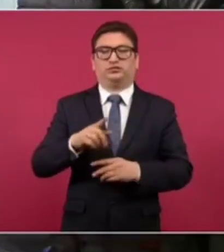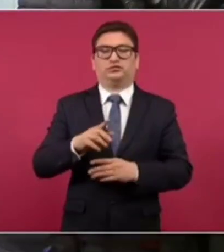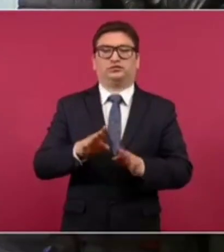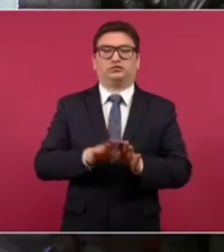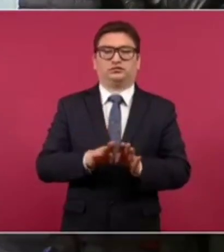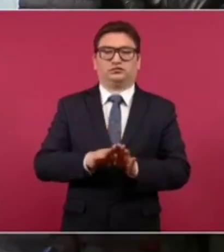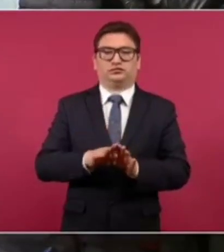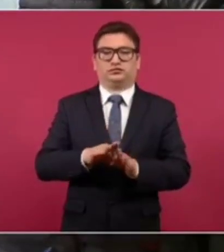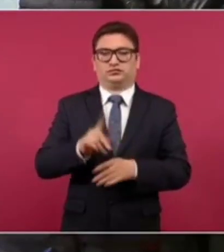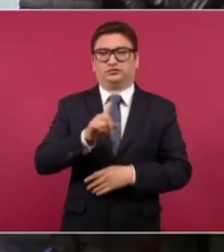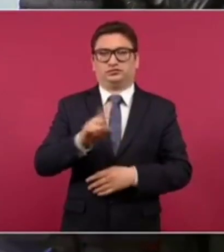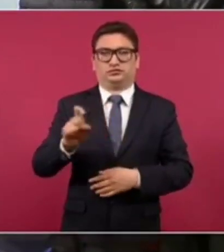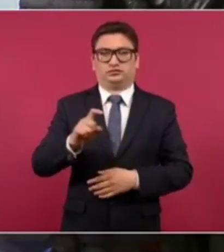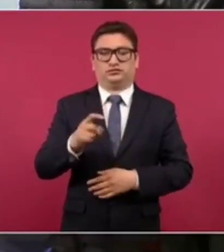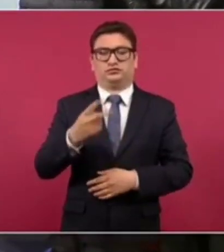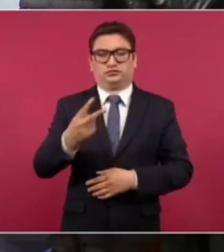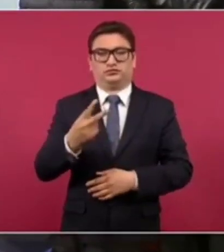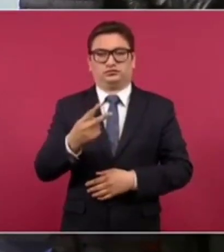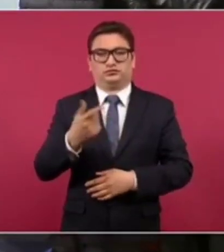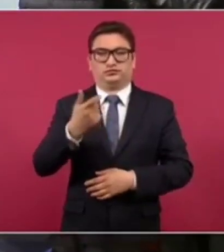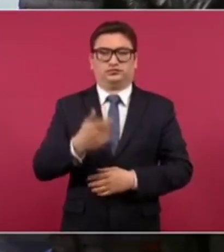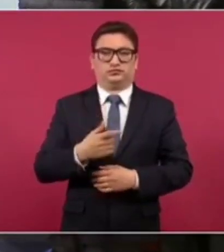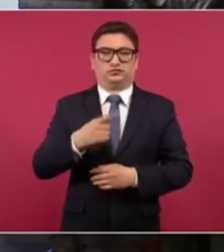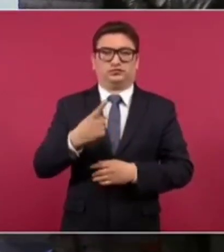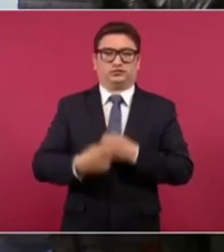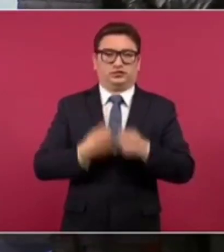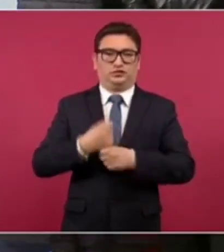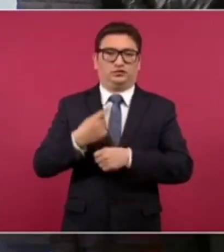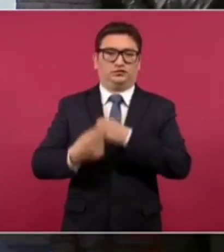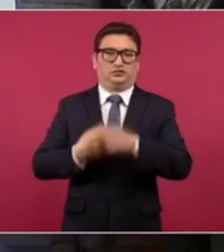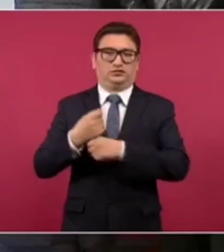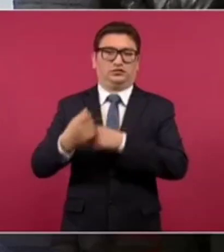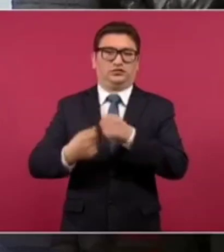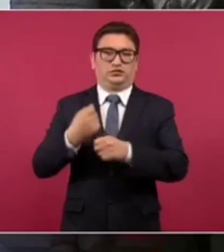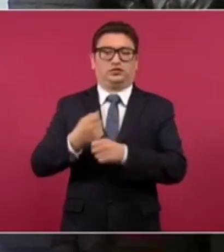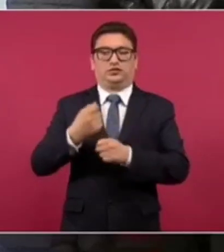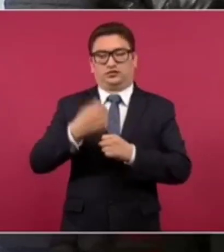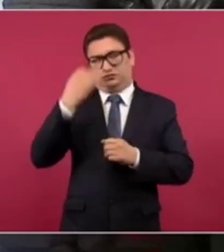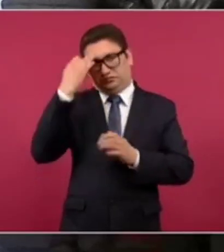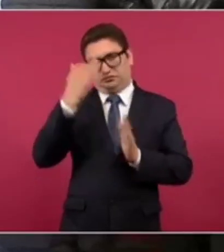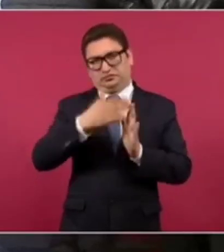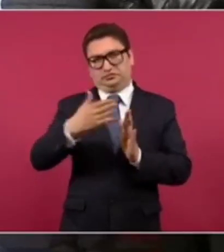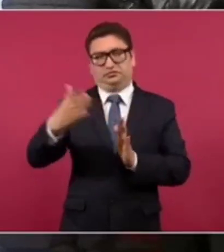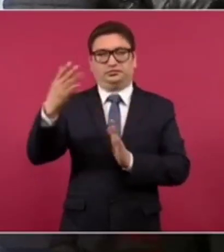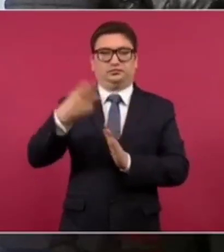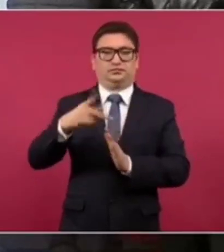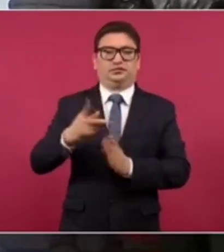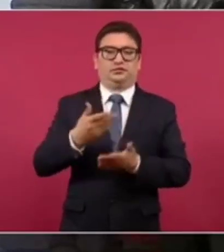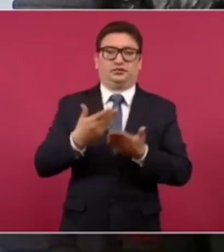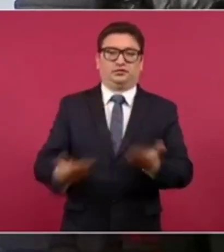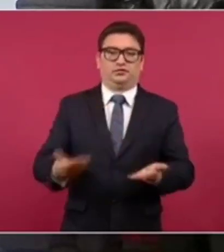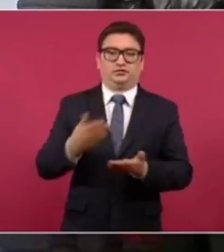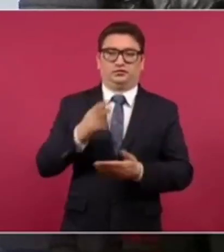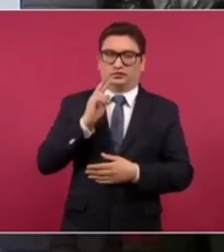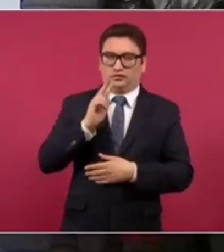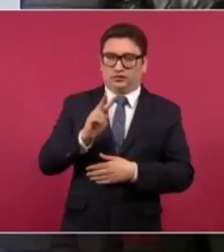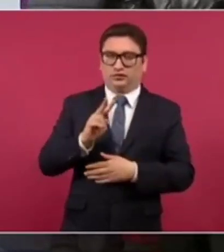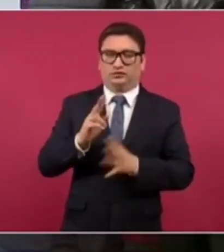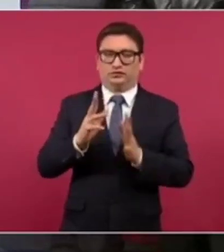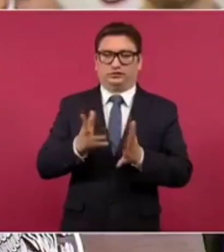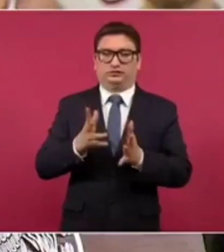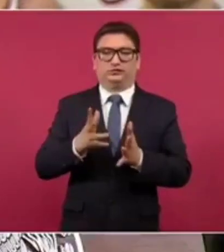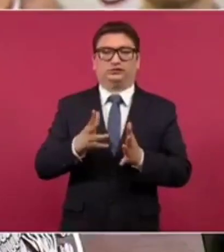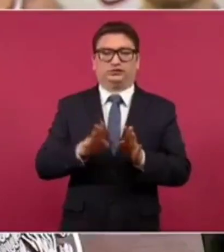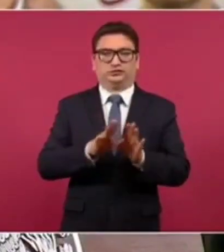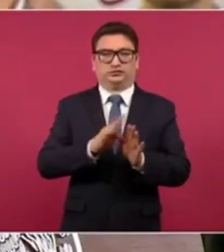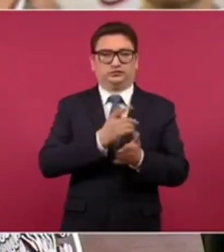salario de 102. No me voy cada año porque me tardaría muchísimo, pero hoy ver que ya tenemos